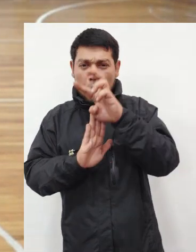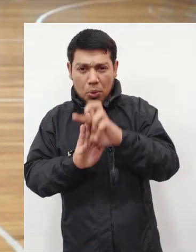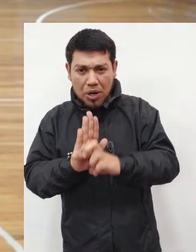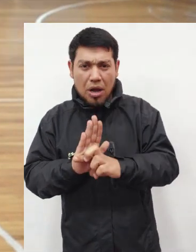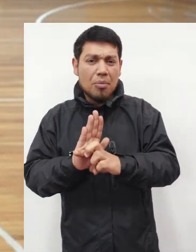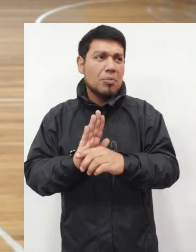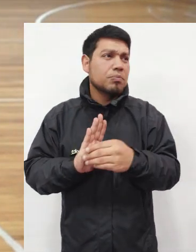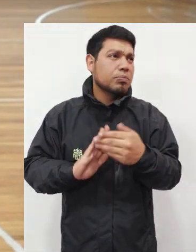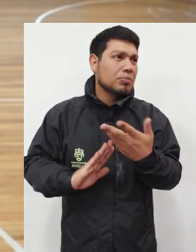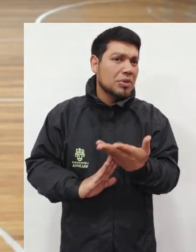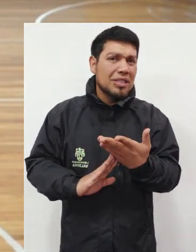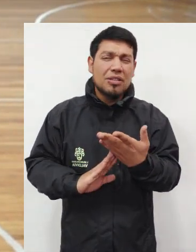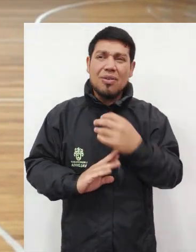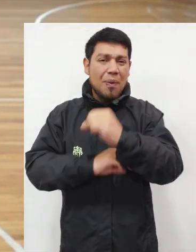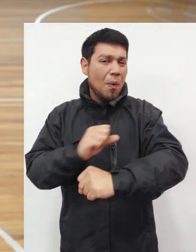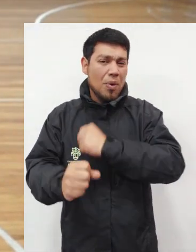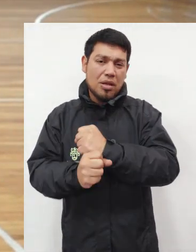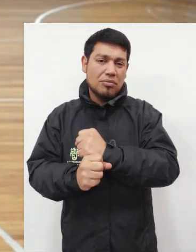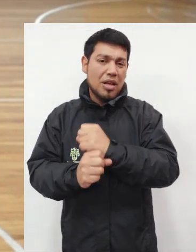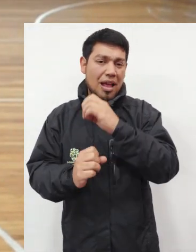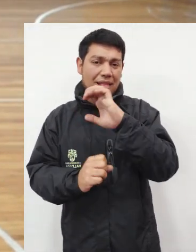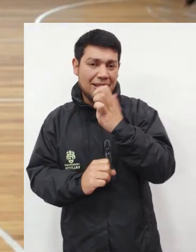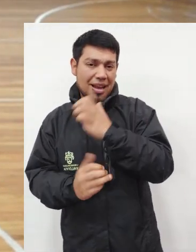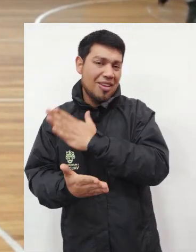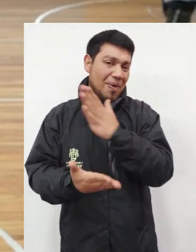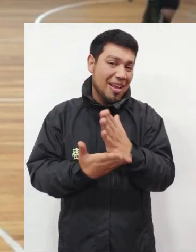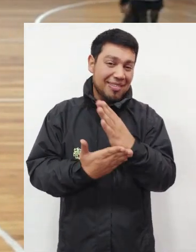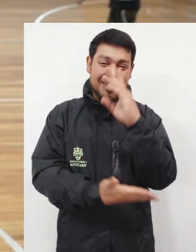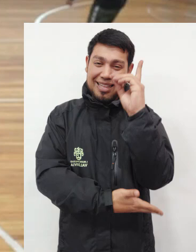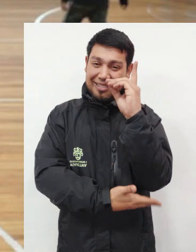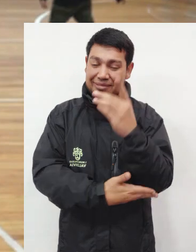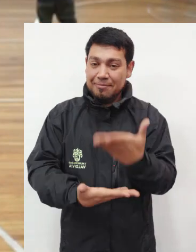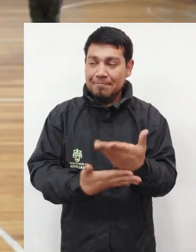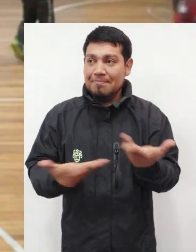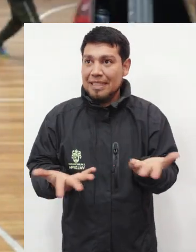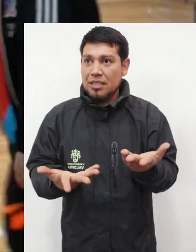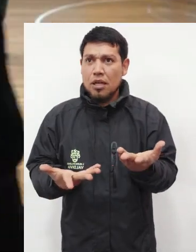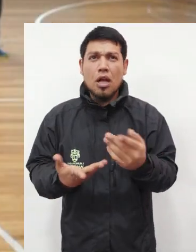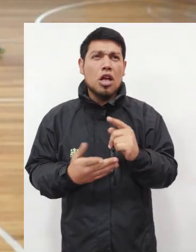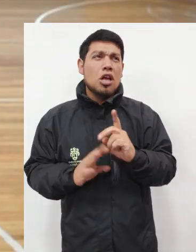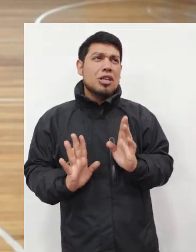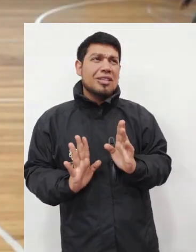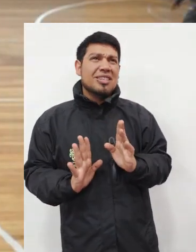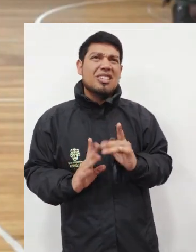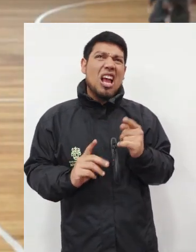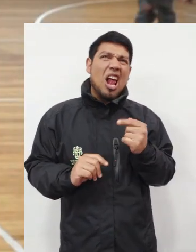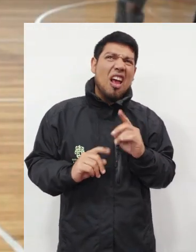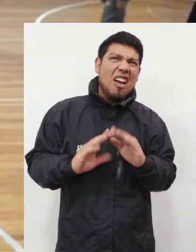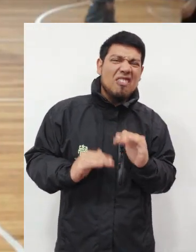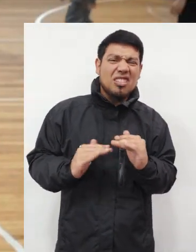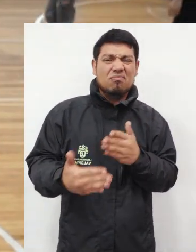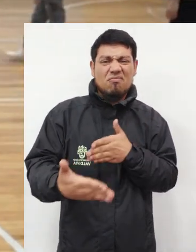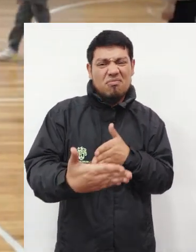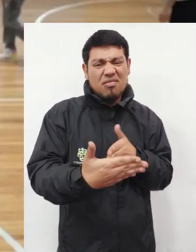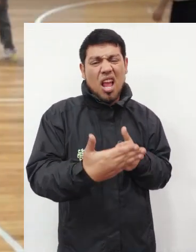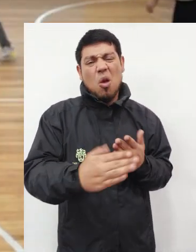sea un proyecto ya del año completo, el cual podamos, la comunidad en sí participar,